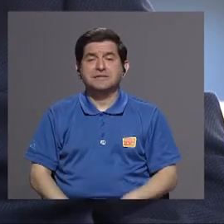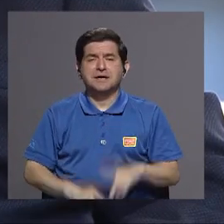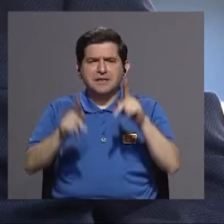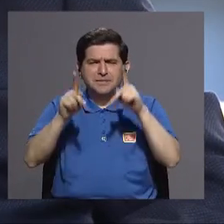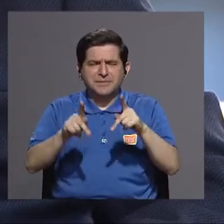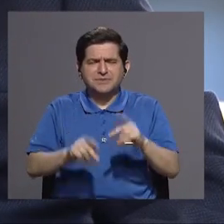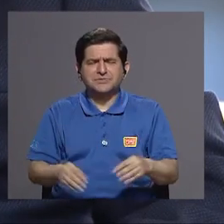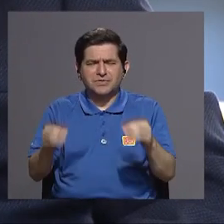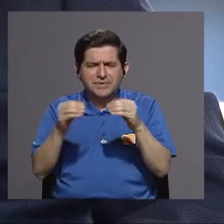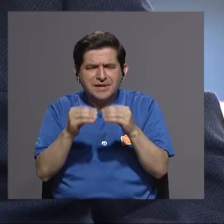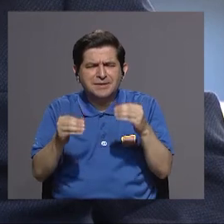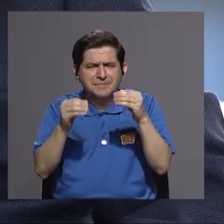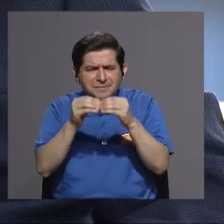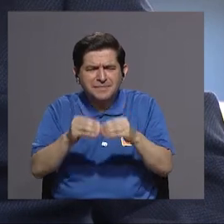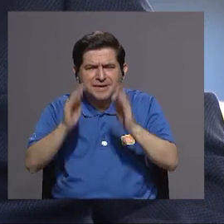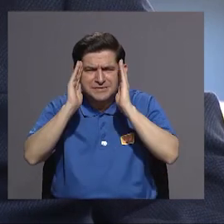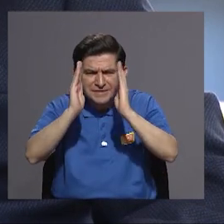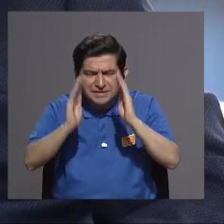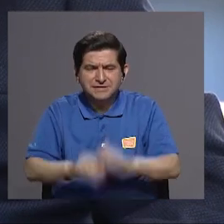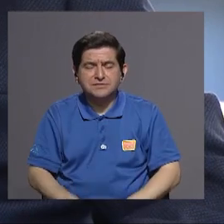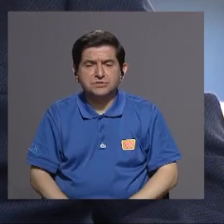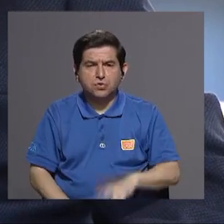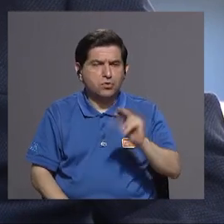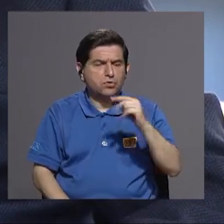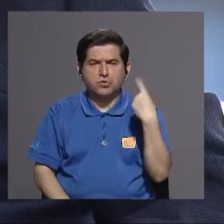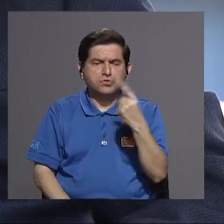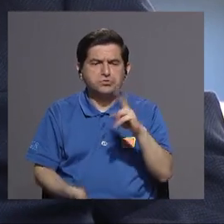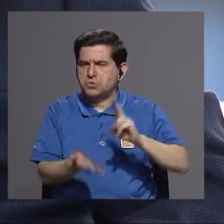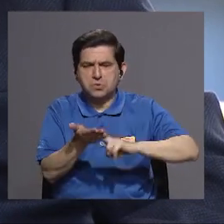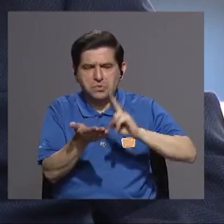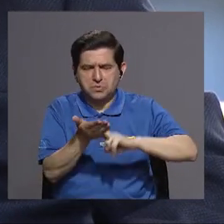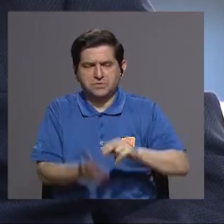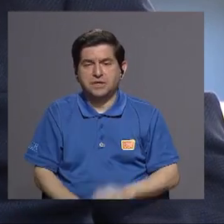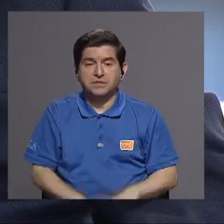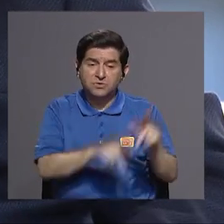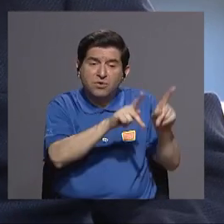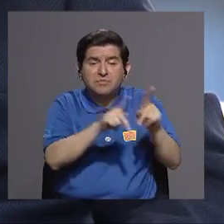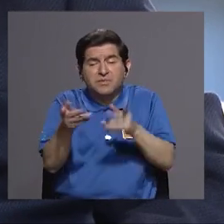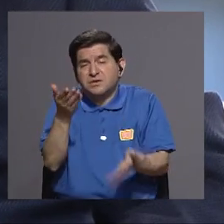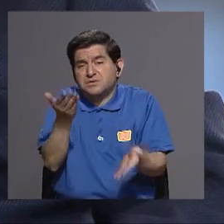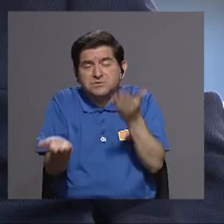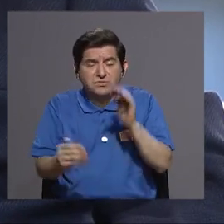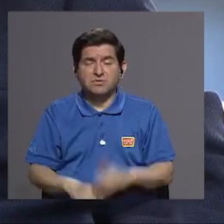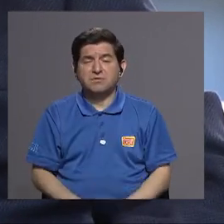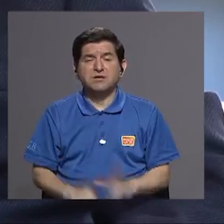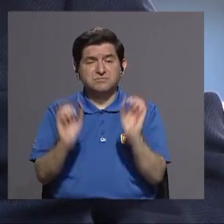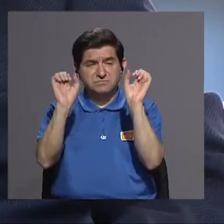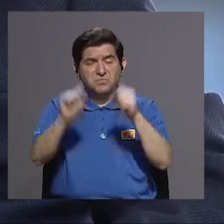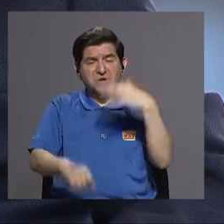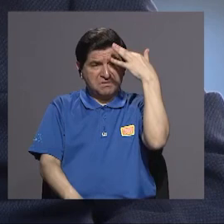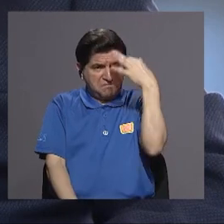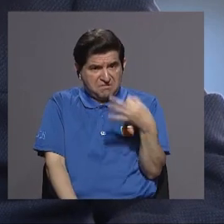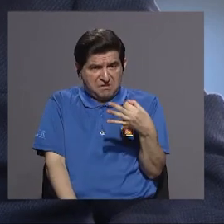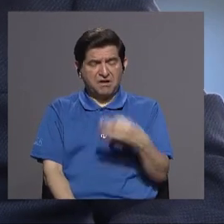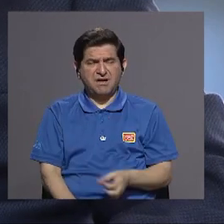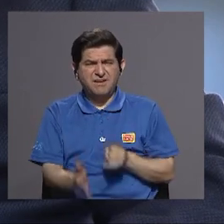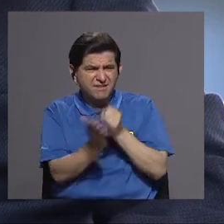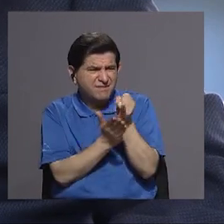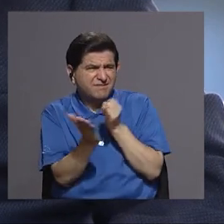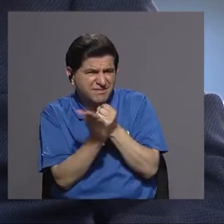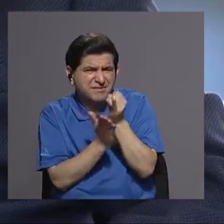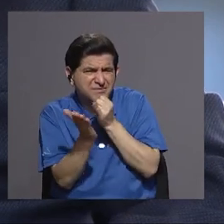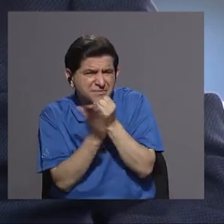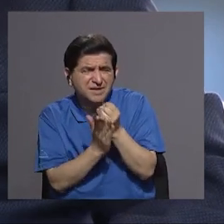dedicación mayor a la que la por la que están contratados porque hay muchas personas que pueden creer que la